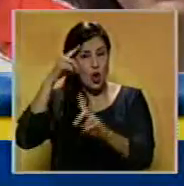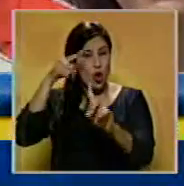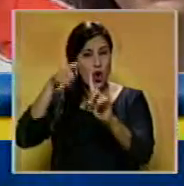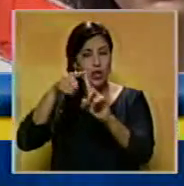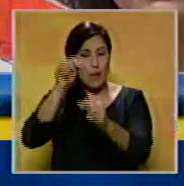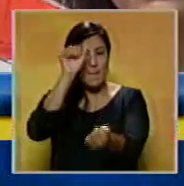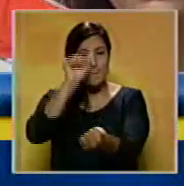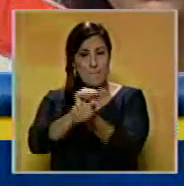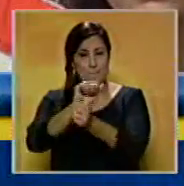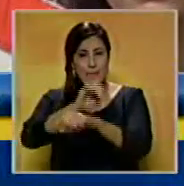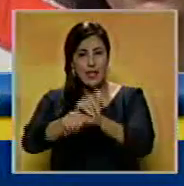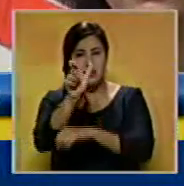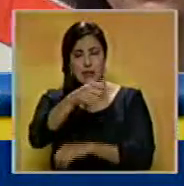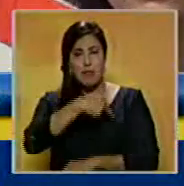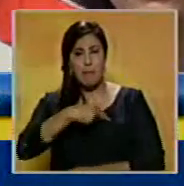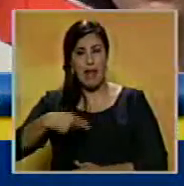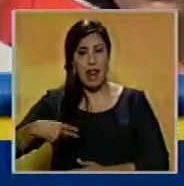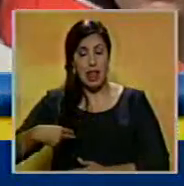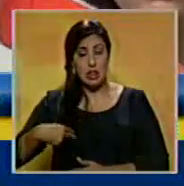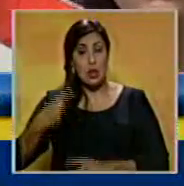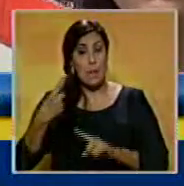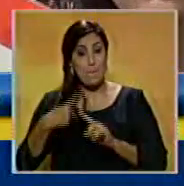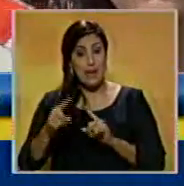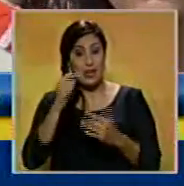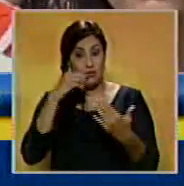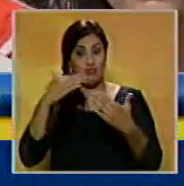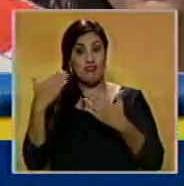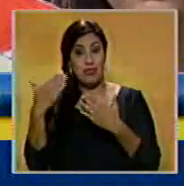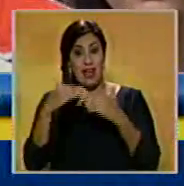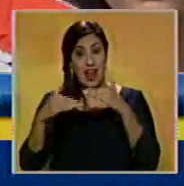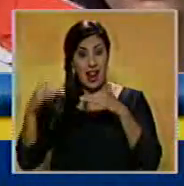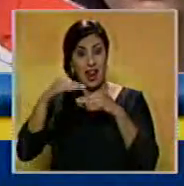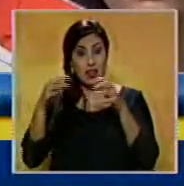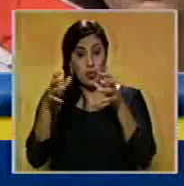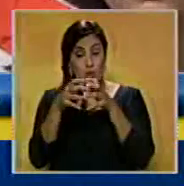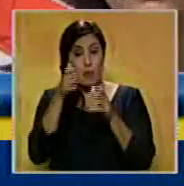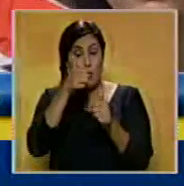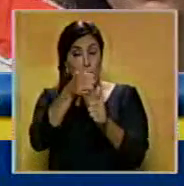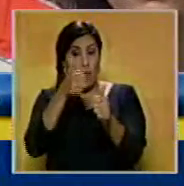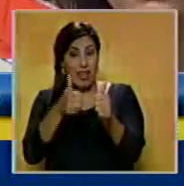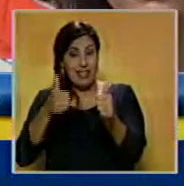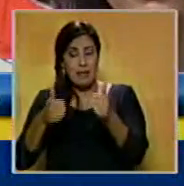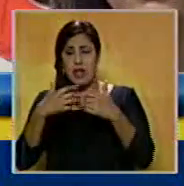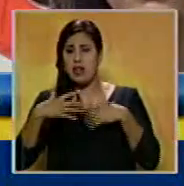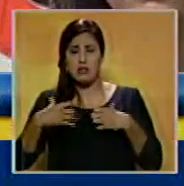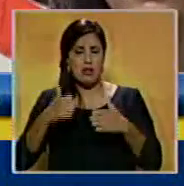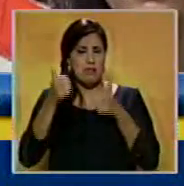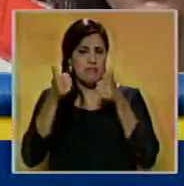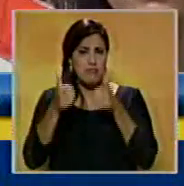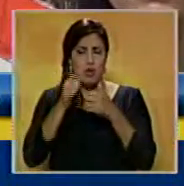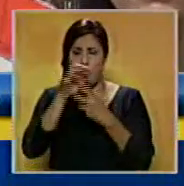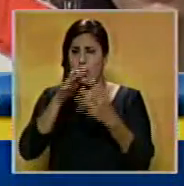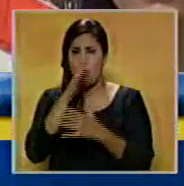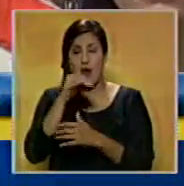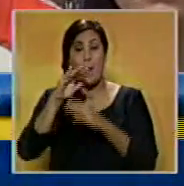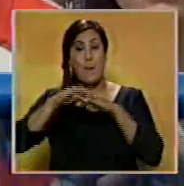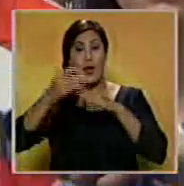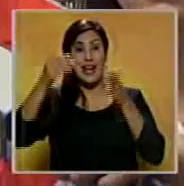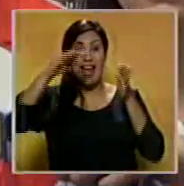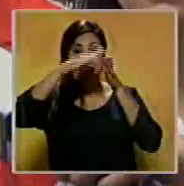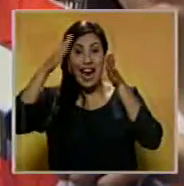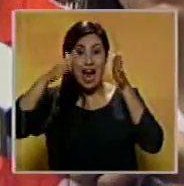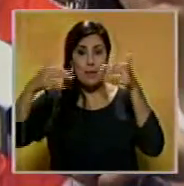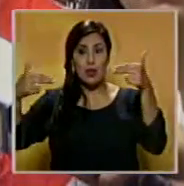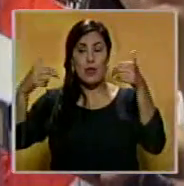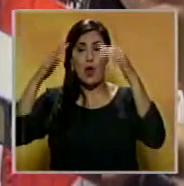objetivo de capturar a los delincuentes. Tanto el alto funcionario como su equipo de seguridad resultaron ilesos debido a que el vehículo en el que se